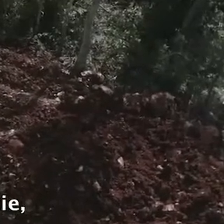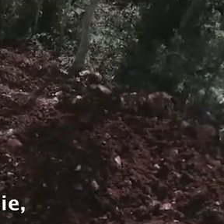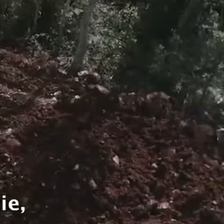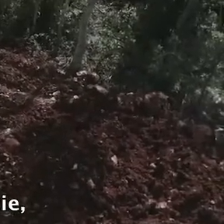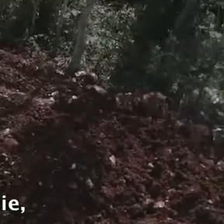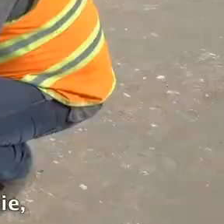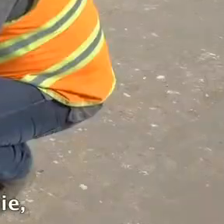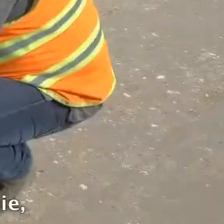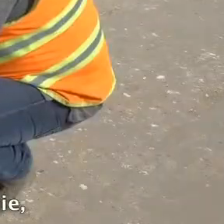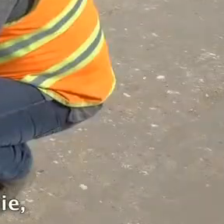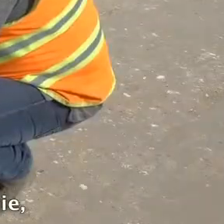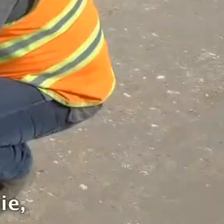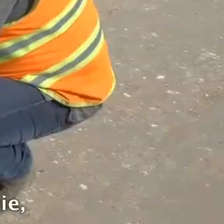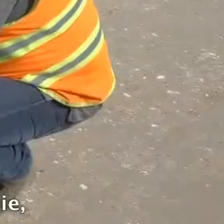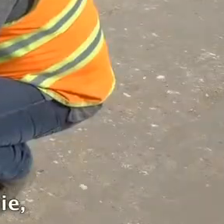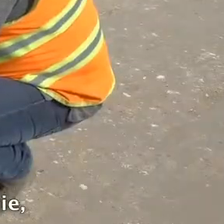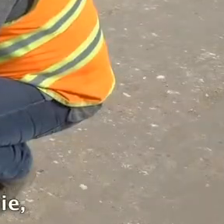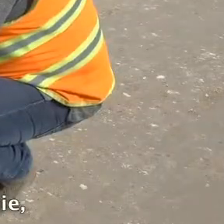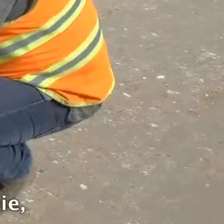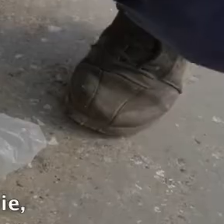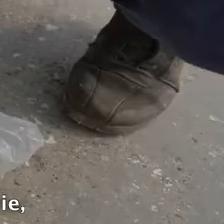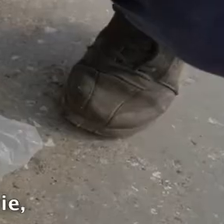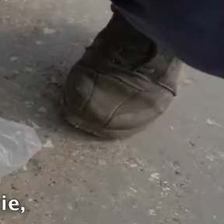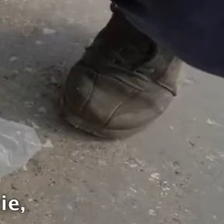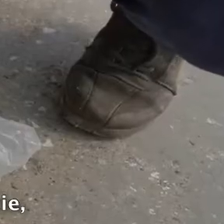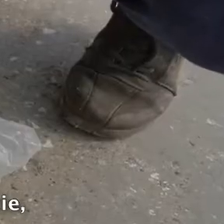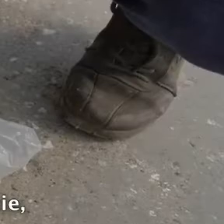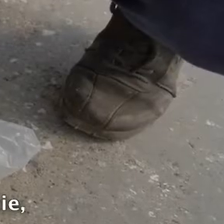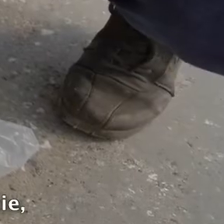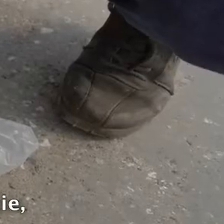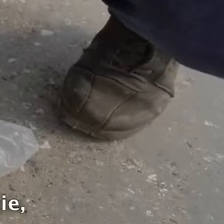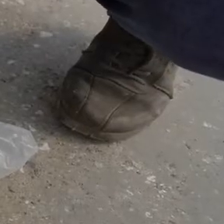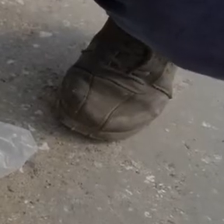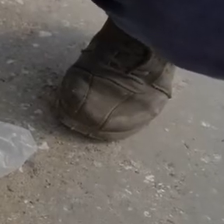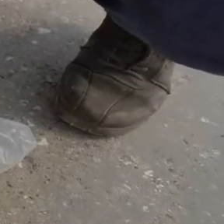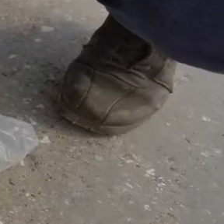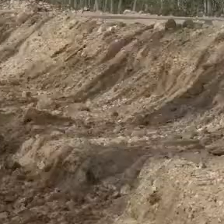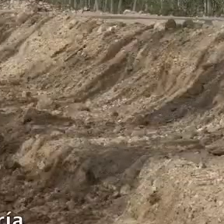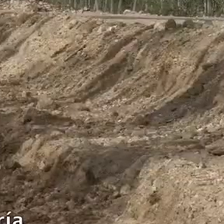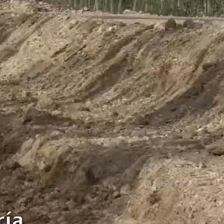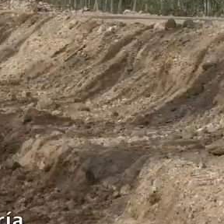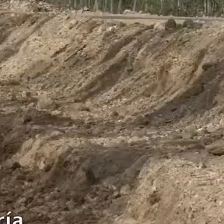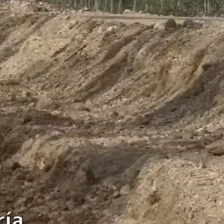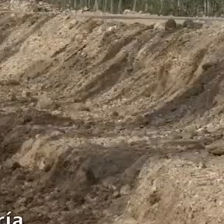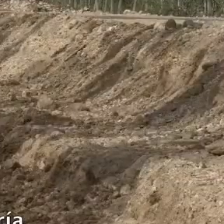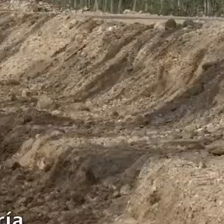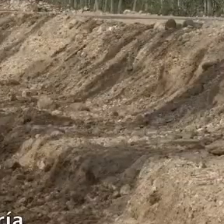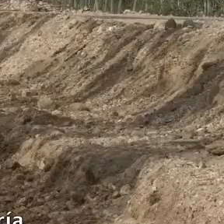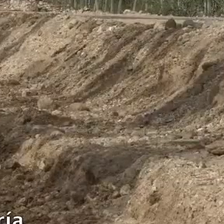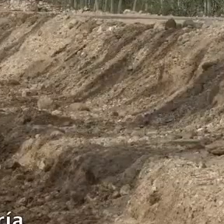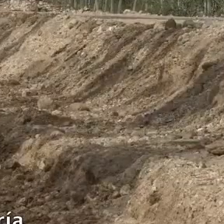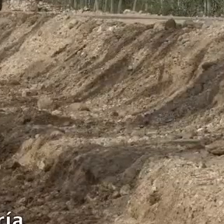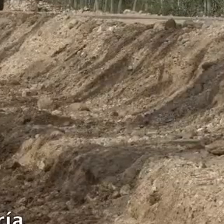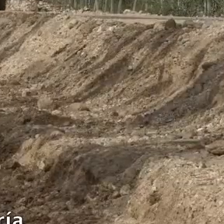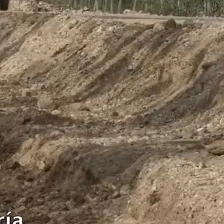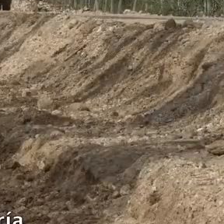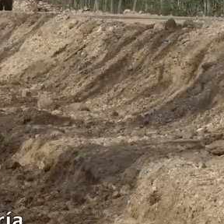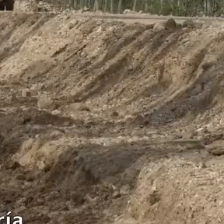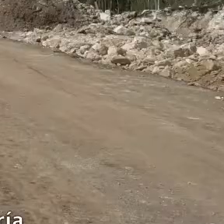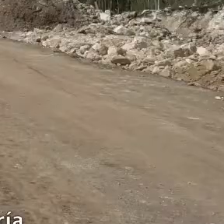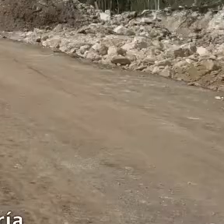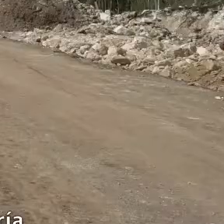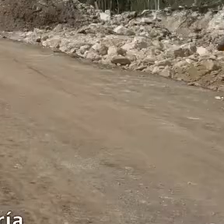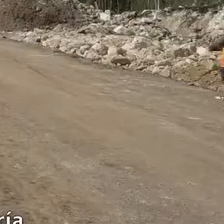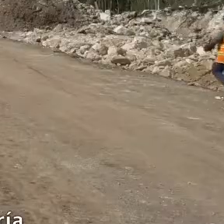Despalme. Retirar una capa que cubre la superficie compuesta principalmente de arcilla. 3. Excavación. Con el